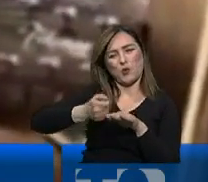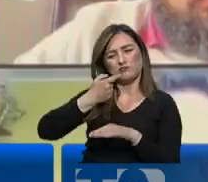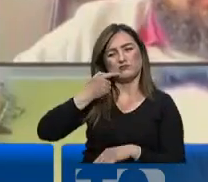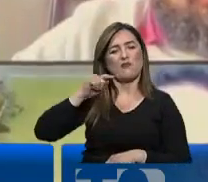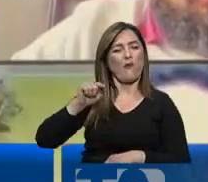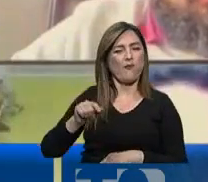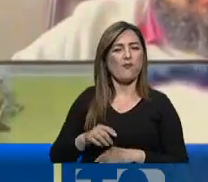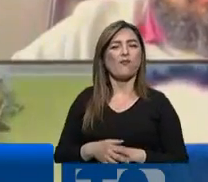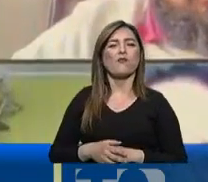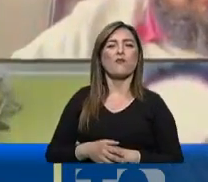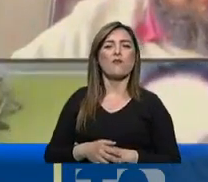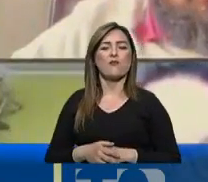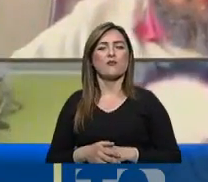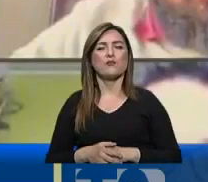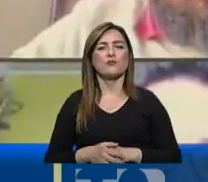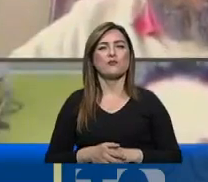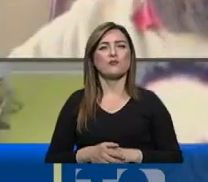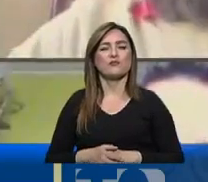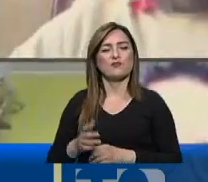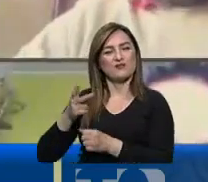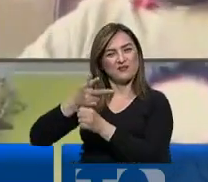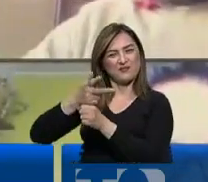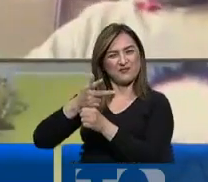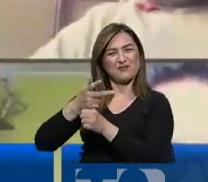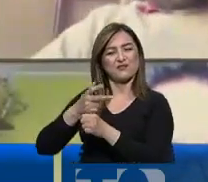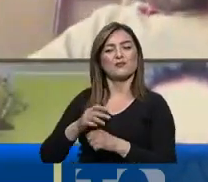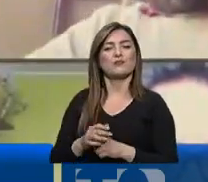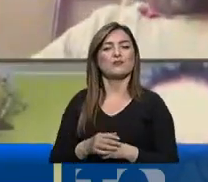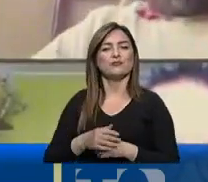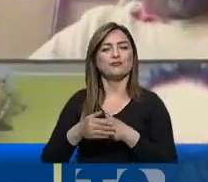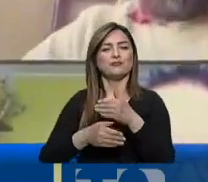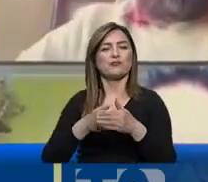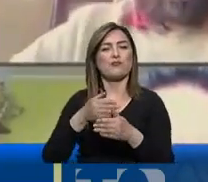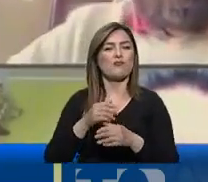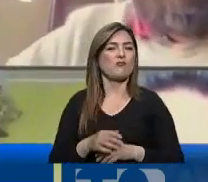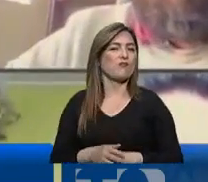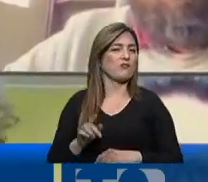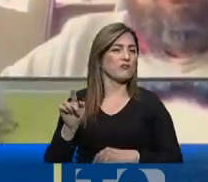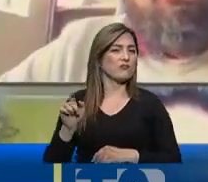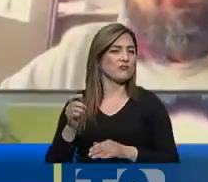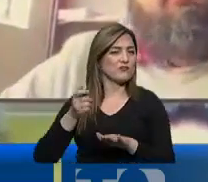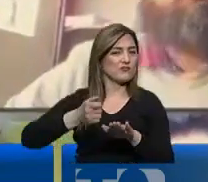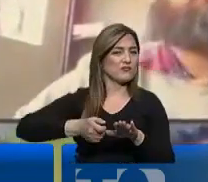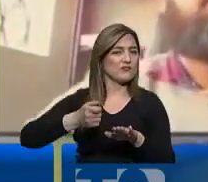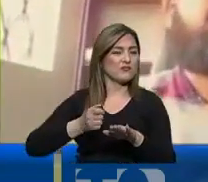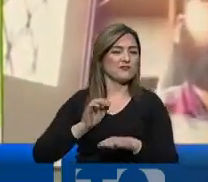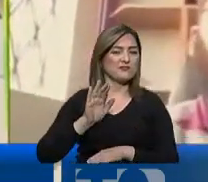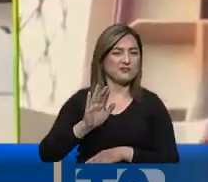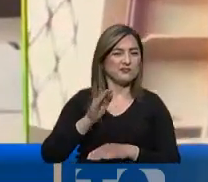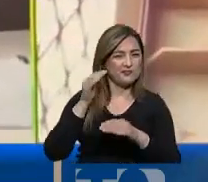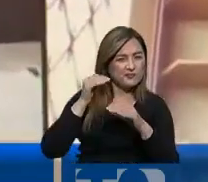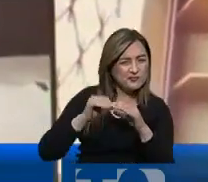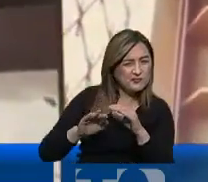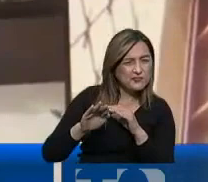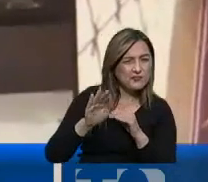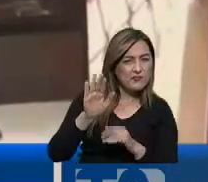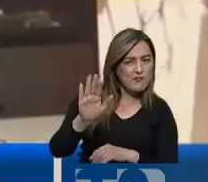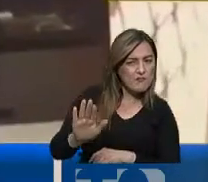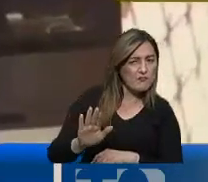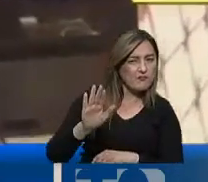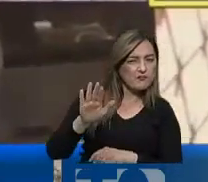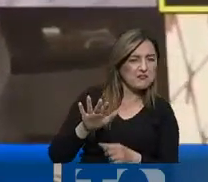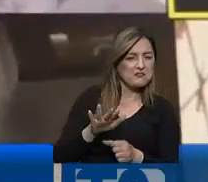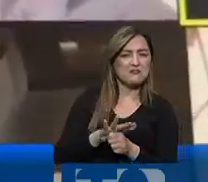instante en el que se conectó a la sesión para la audiencia de habeas corpus. Para los magistrados, una amenaza por correo electrónico